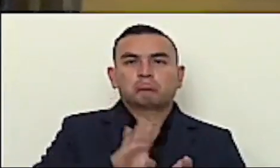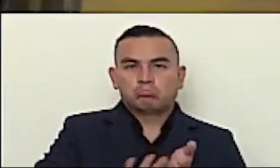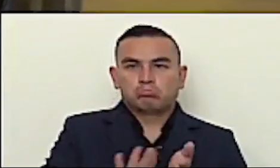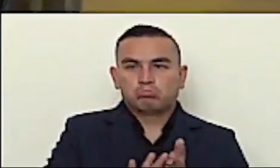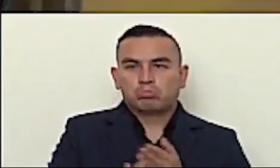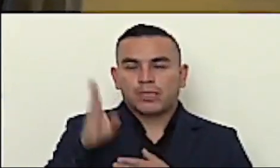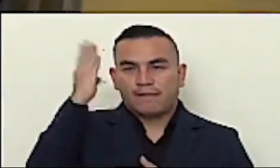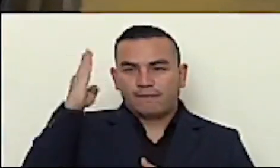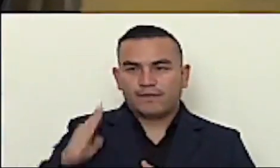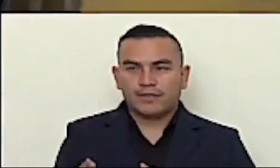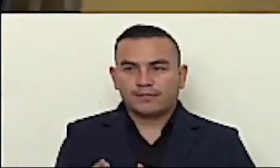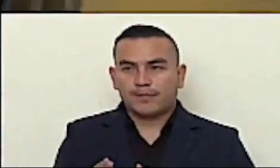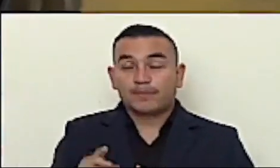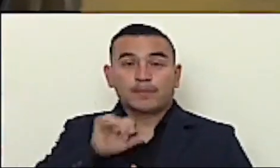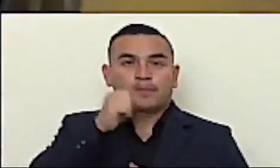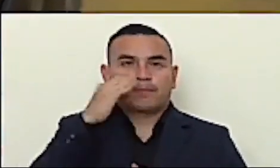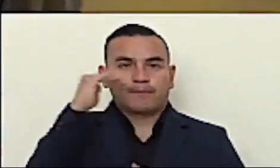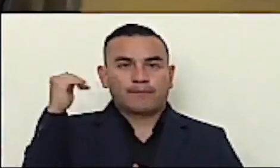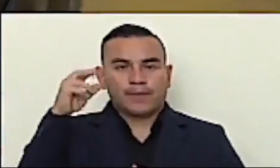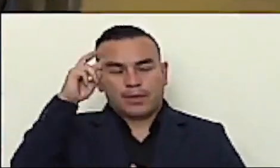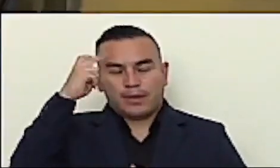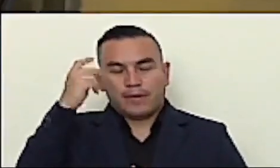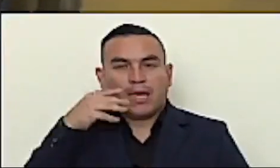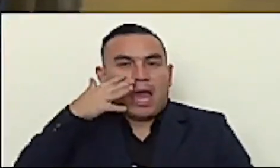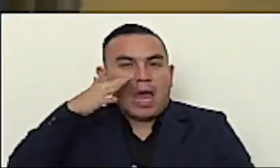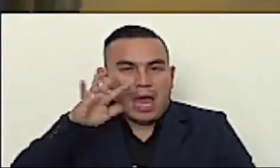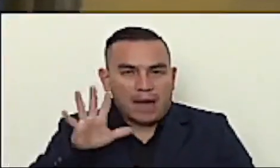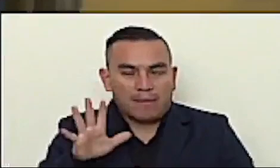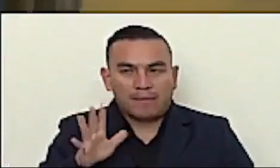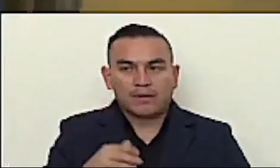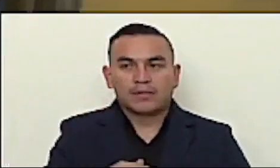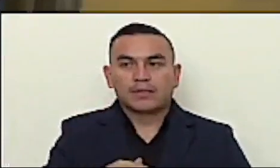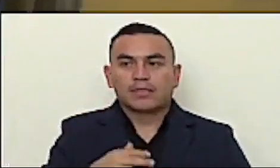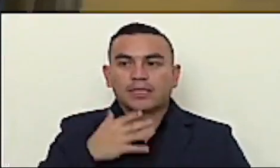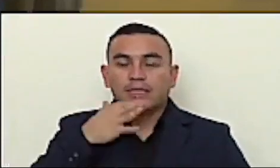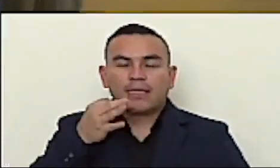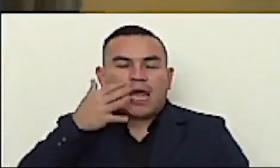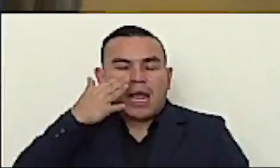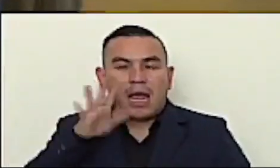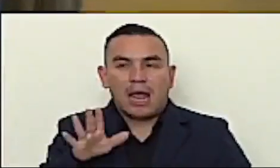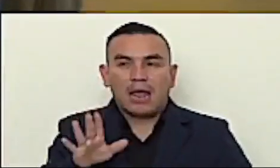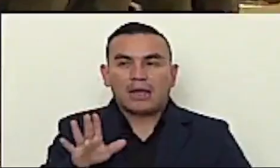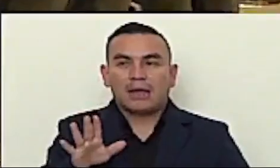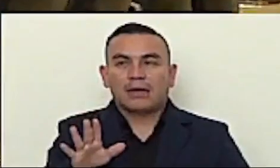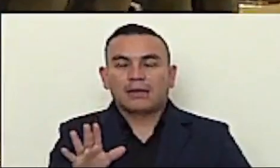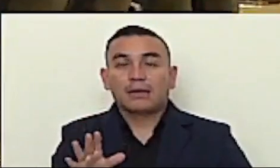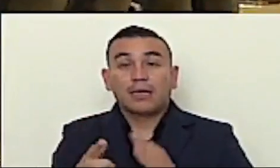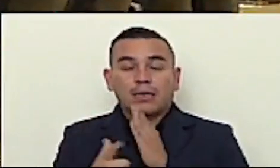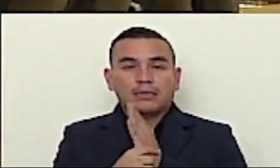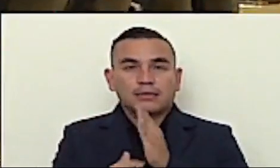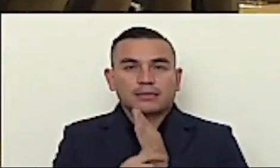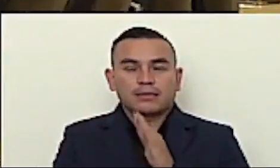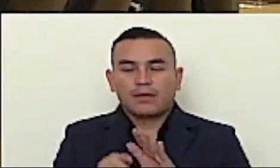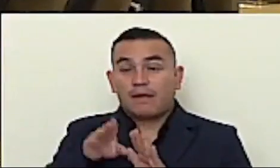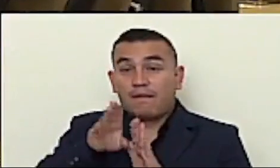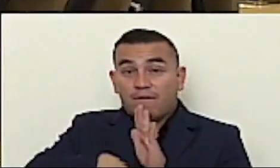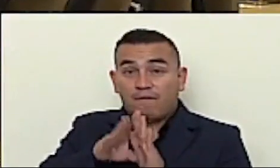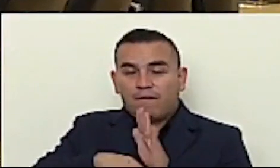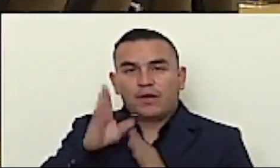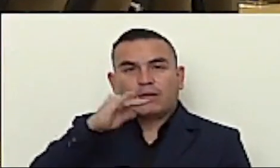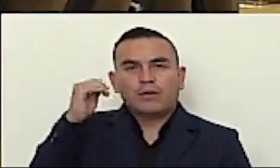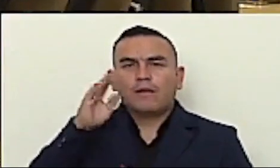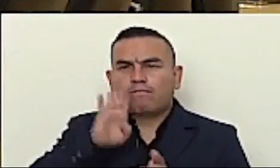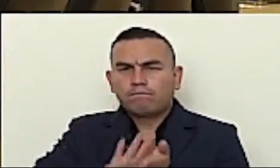barato en el mercado internacional, habrá un país, estoy haciendo un ejemplo, tal vez está más barato desde México, pero si es un ejemplo, puedo traer el aceite del país más barato que haya,